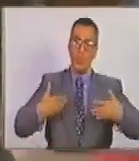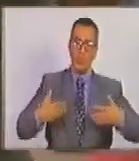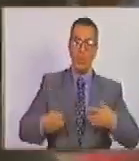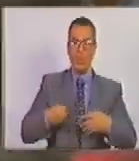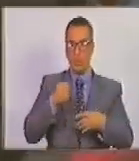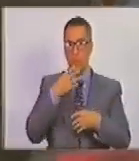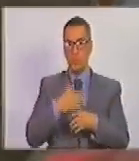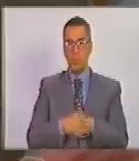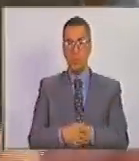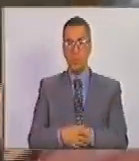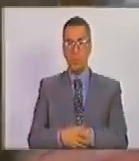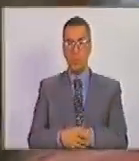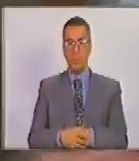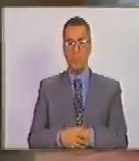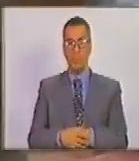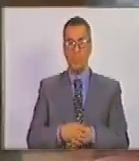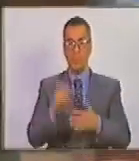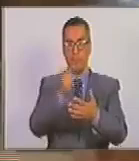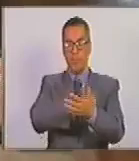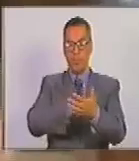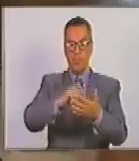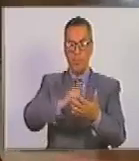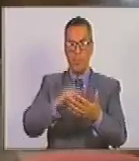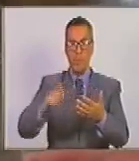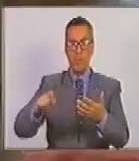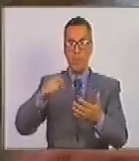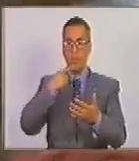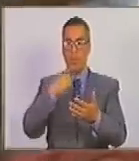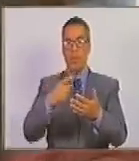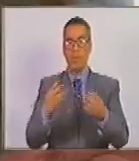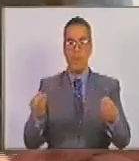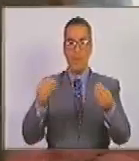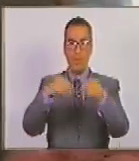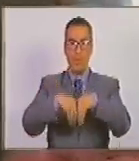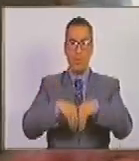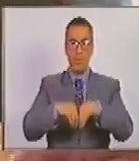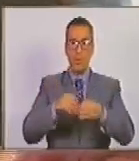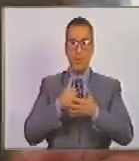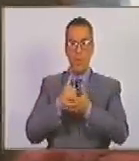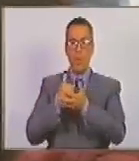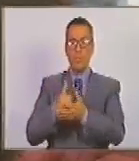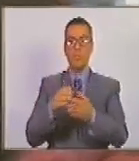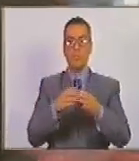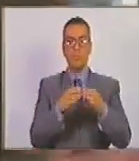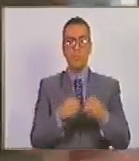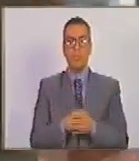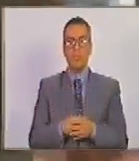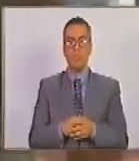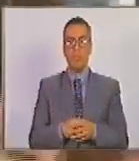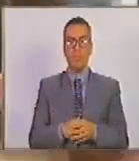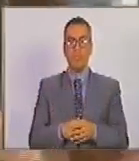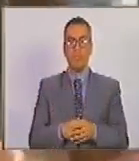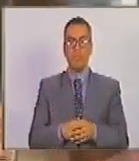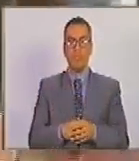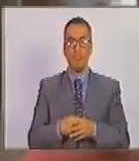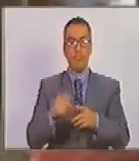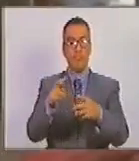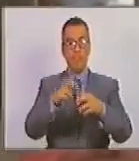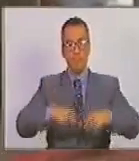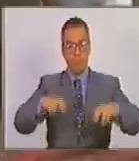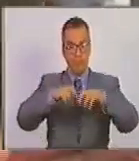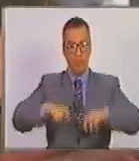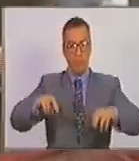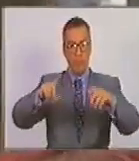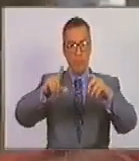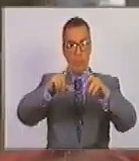beneplácito la firma de la declaración conjunta para la cooperación entre la investigación lunar